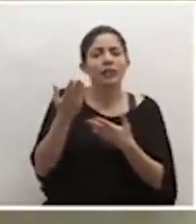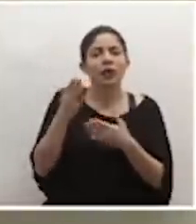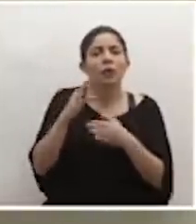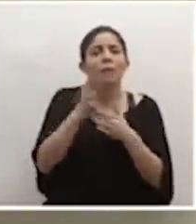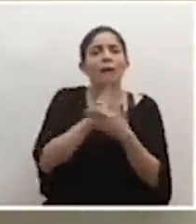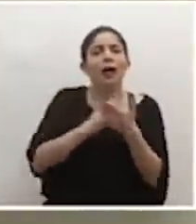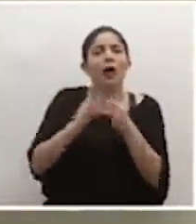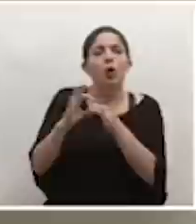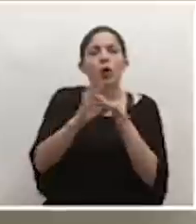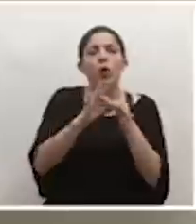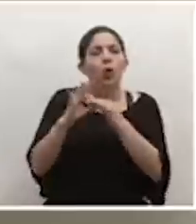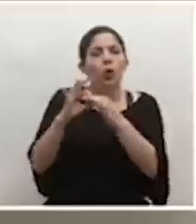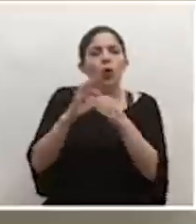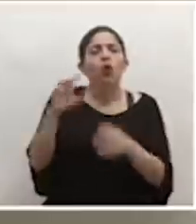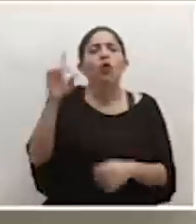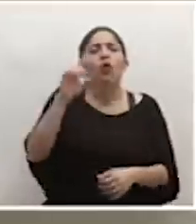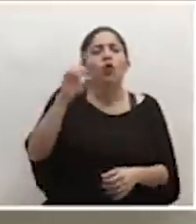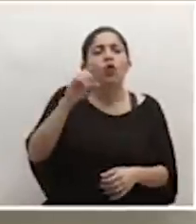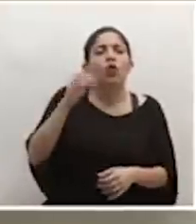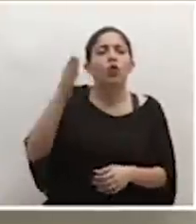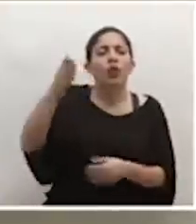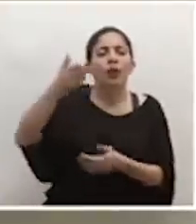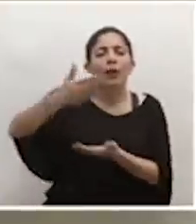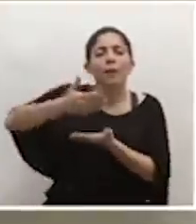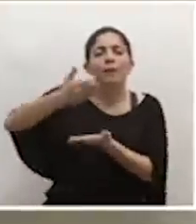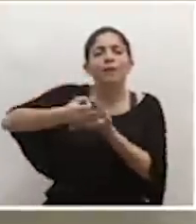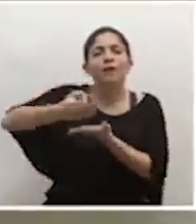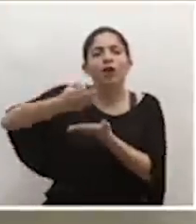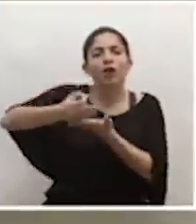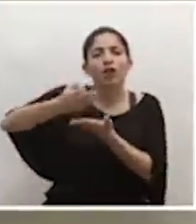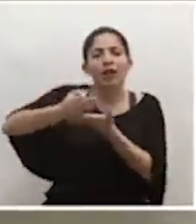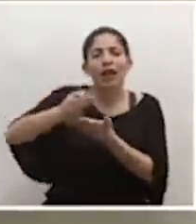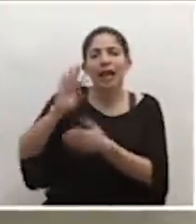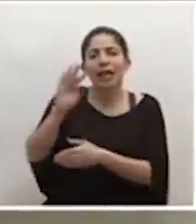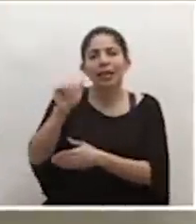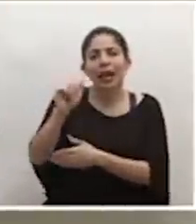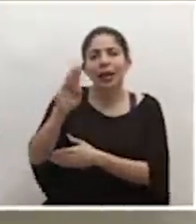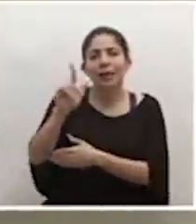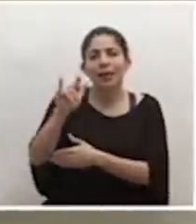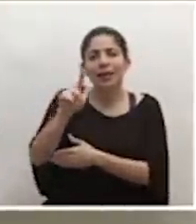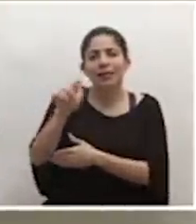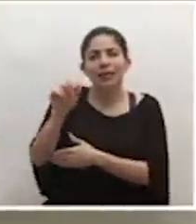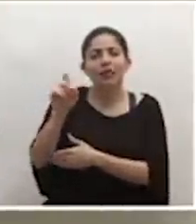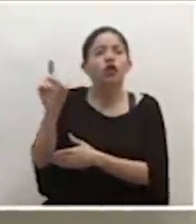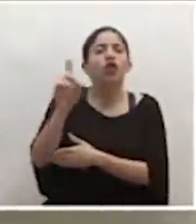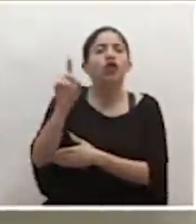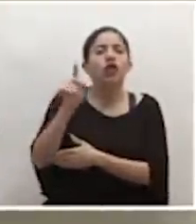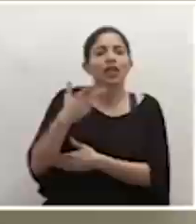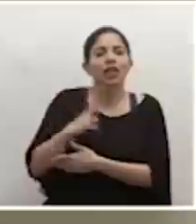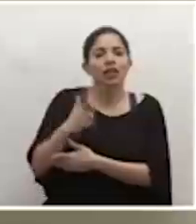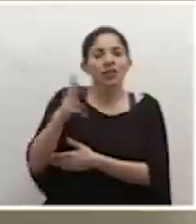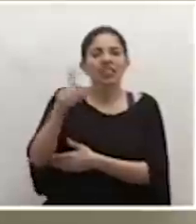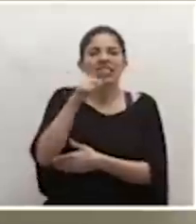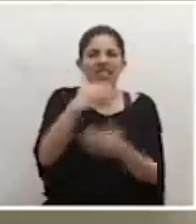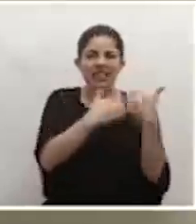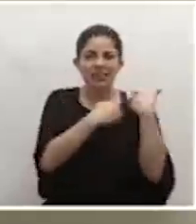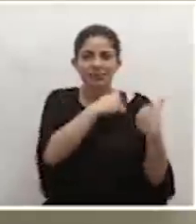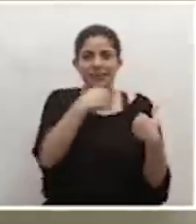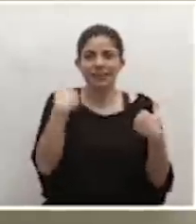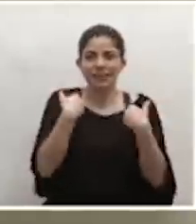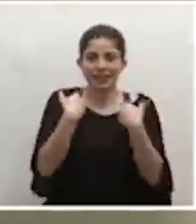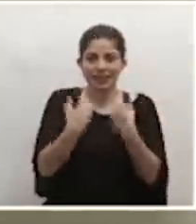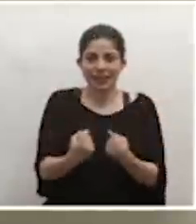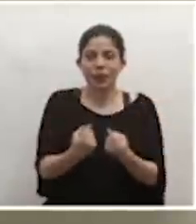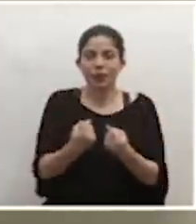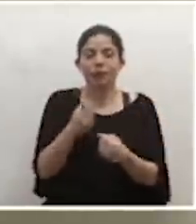coordinación que se está realizando en el puesto fronterizo Tablillas ubicado en Cartón de los Chiles por parte del Ministro de Seguridad,